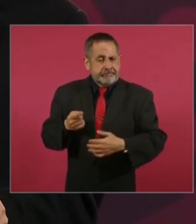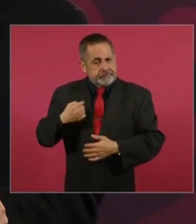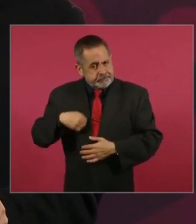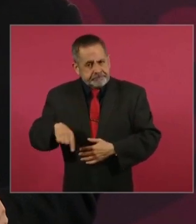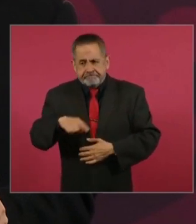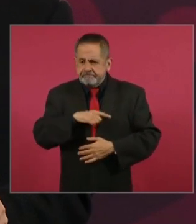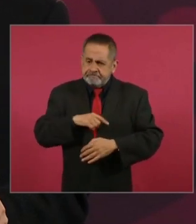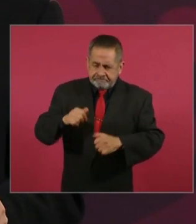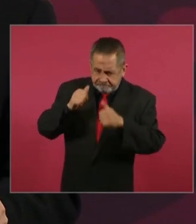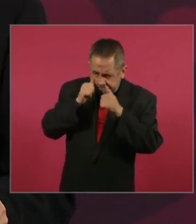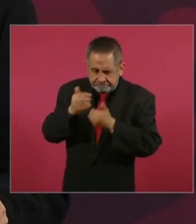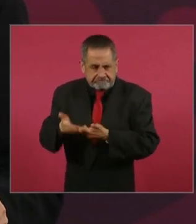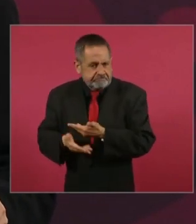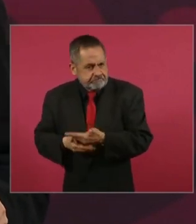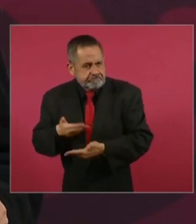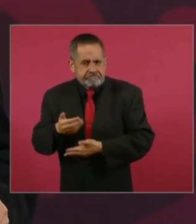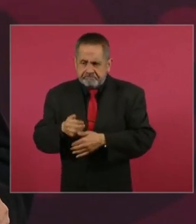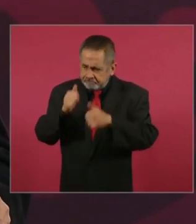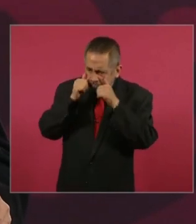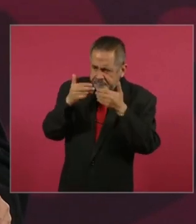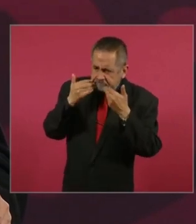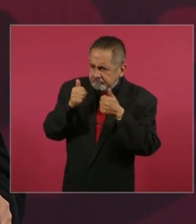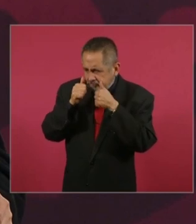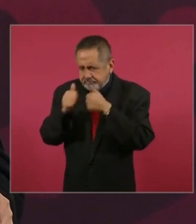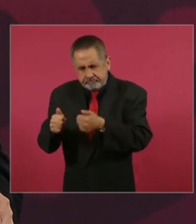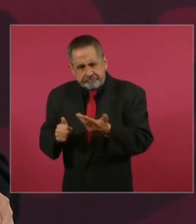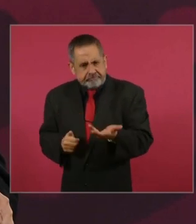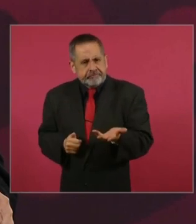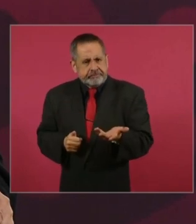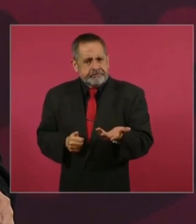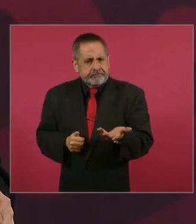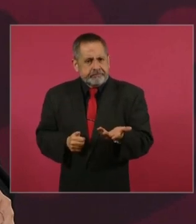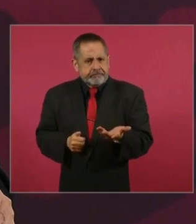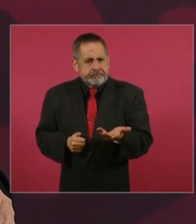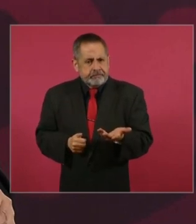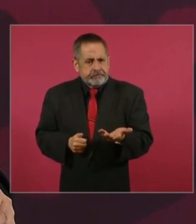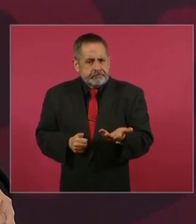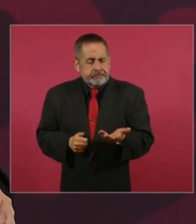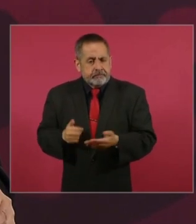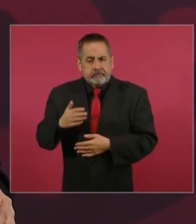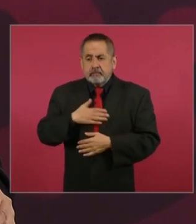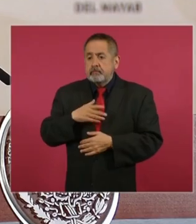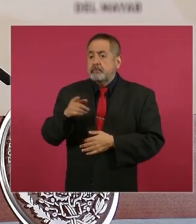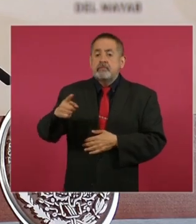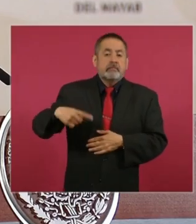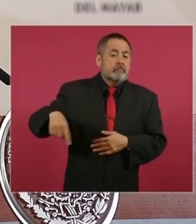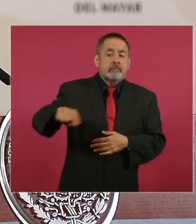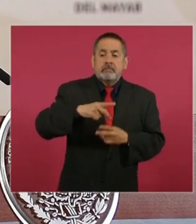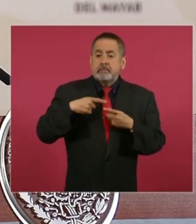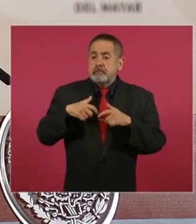somos los servidores del pueblo,